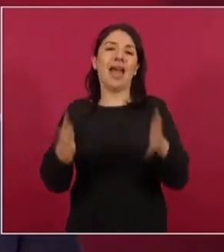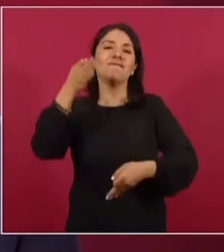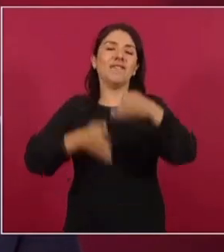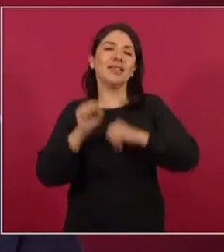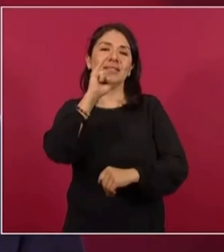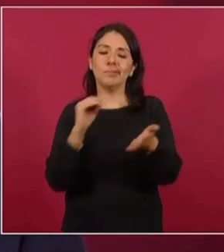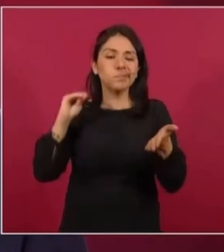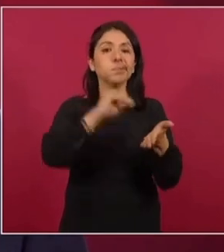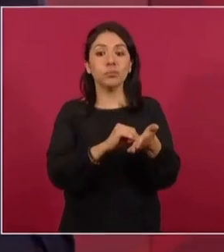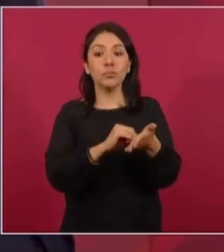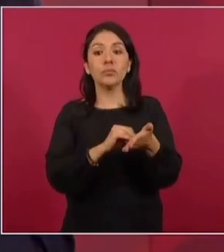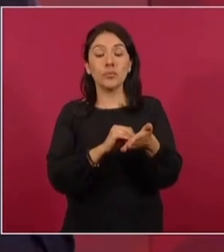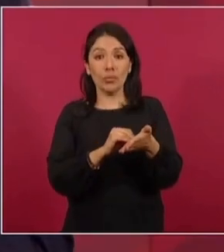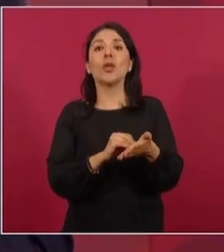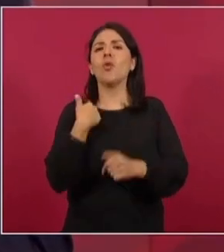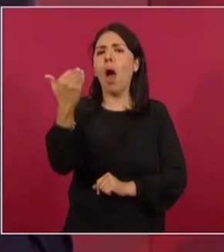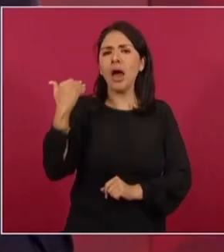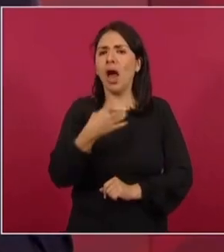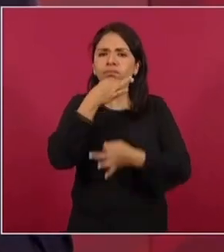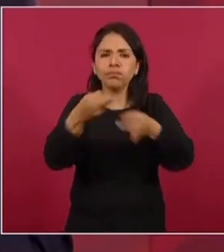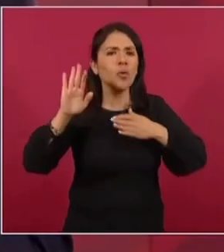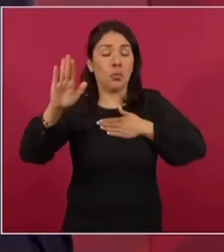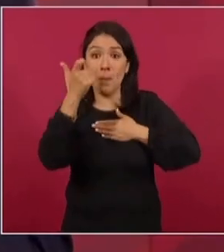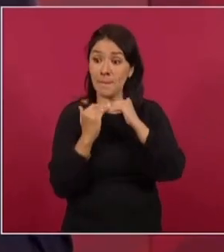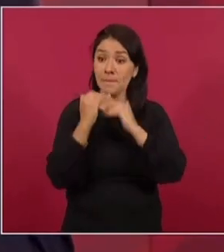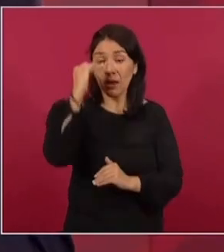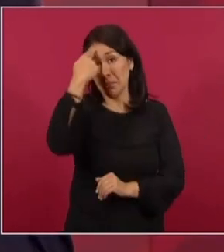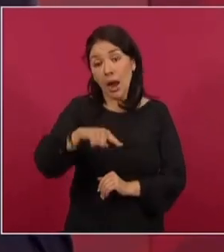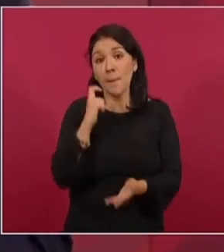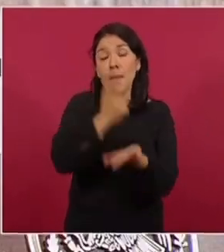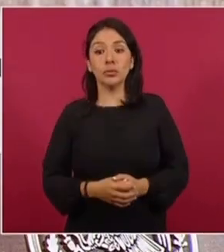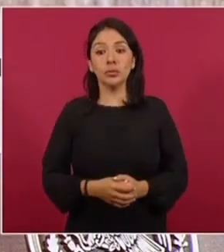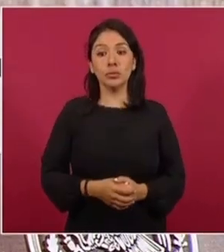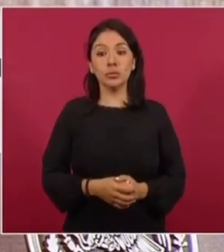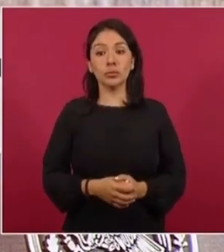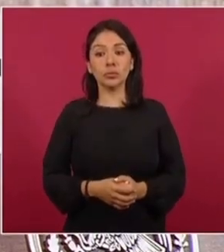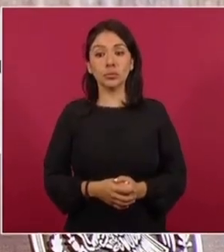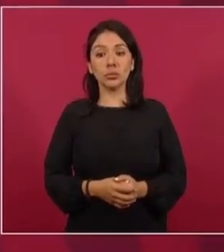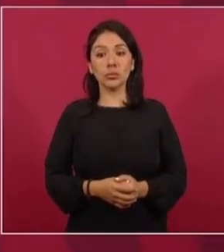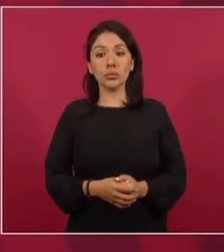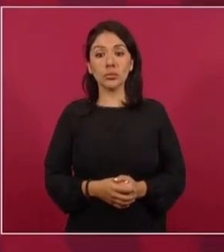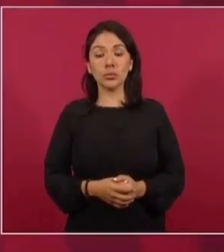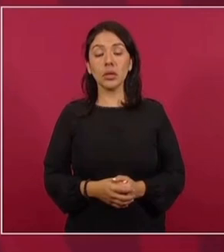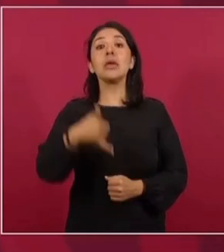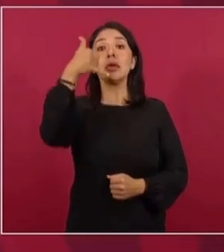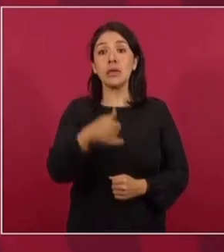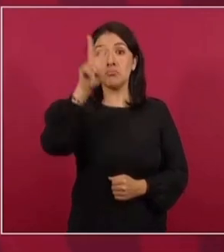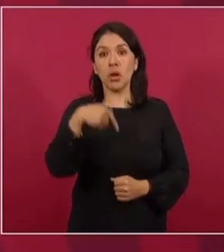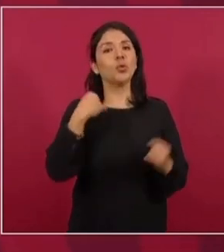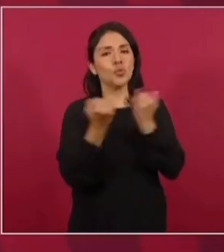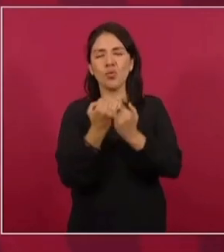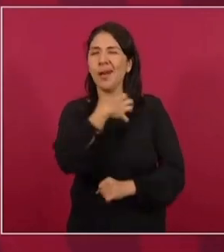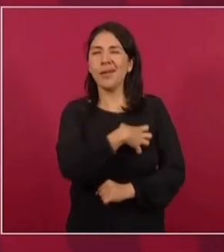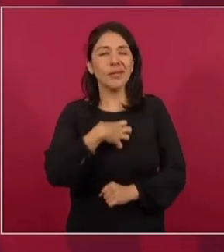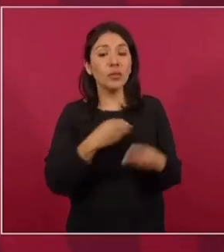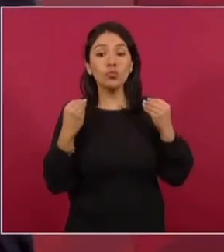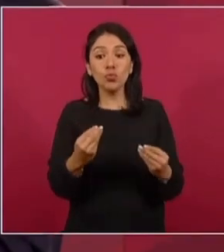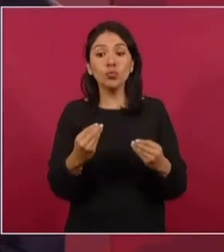Electricidad, que vamos a cumplir el compromiso de no aumentar el precio de la luz y que también estoy muy contento